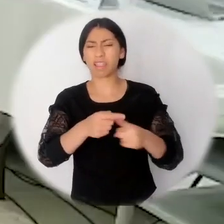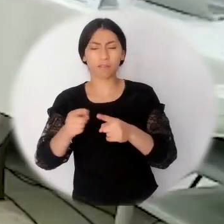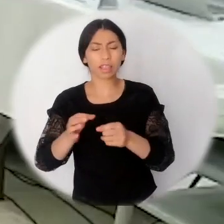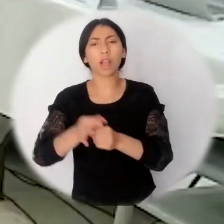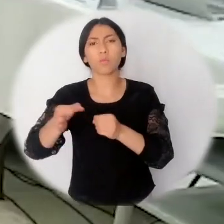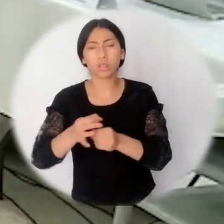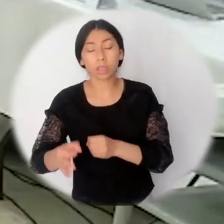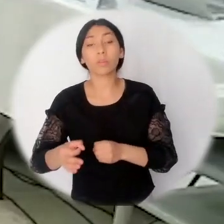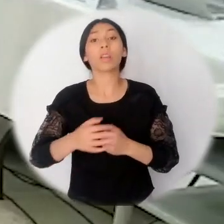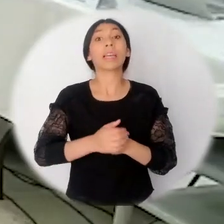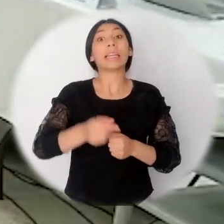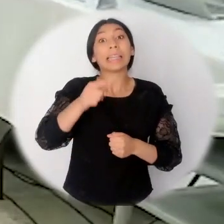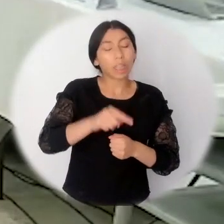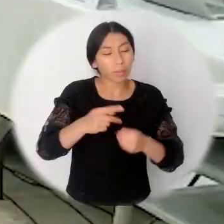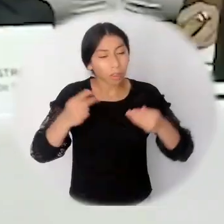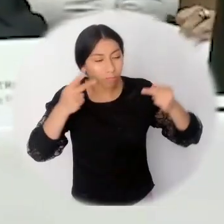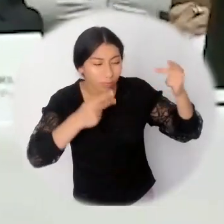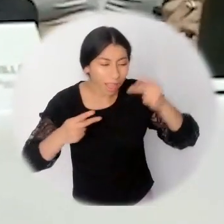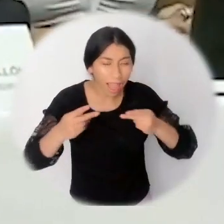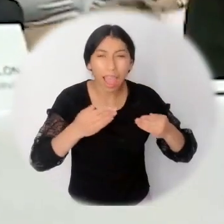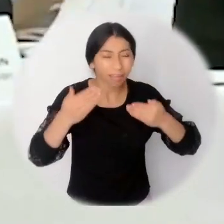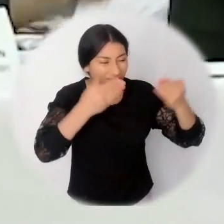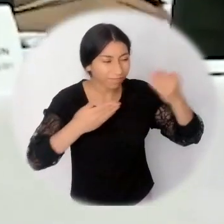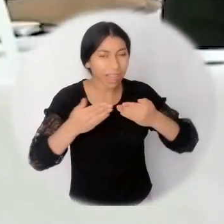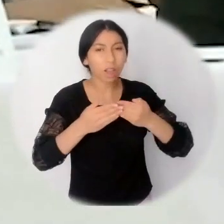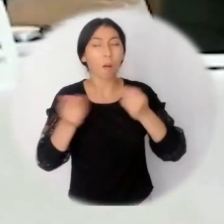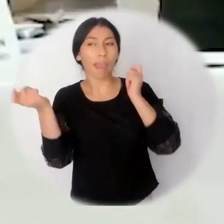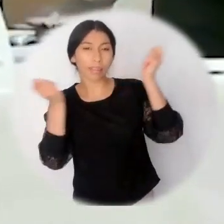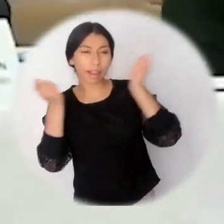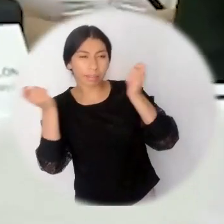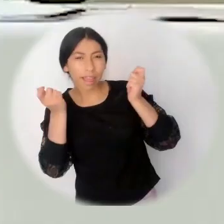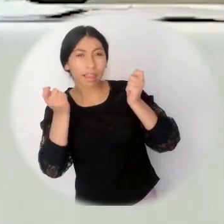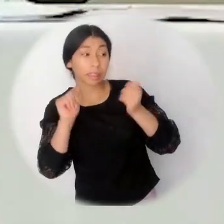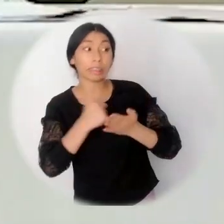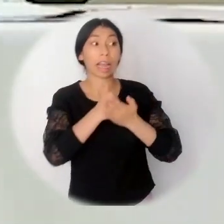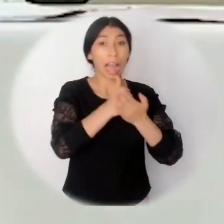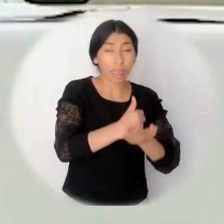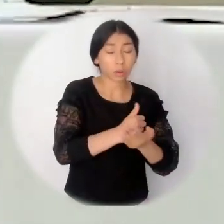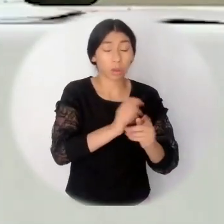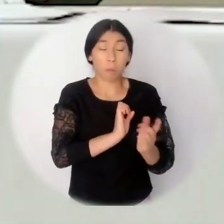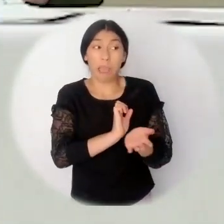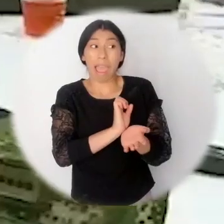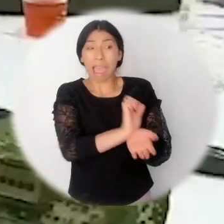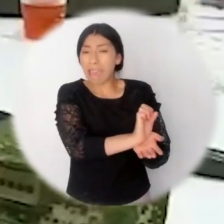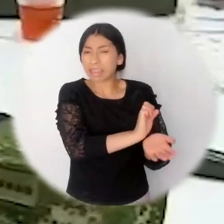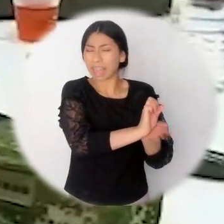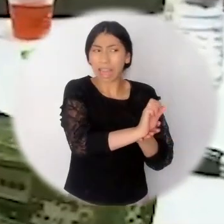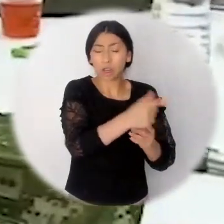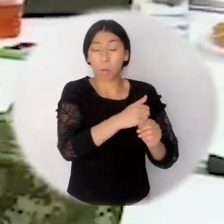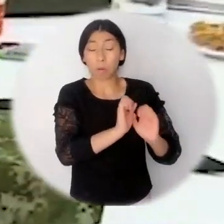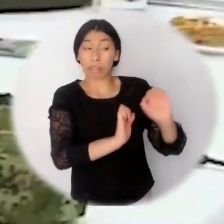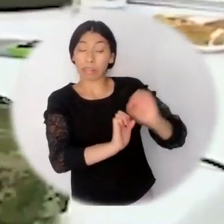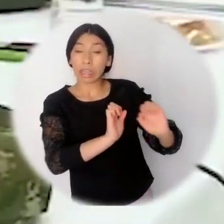pero también la revisión de esas estrategias de prevención que nos permitan mitigar situaciones de orden público en el departamento del Cauca